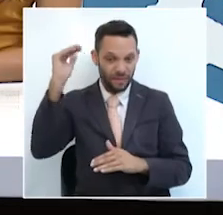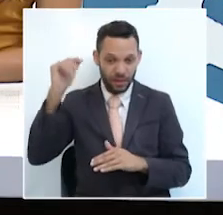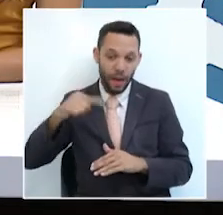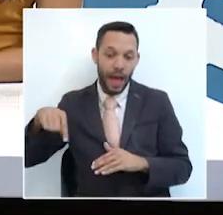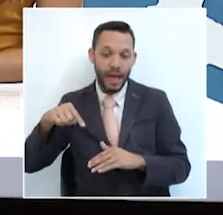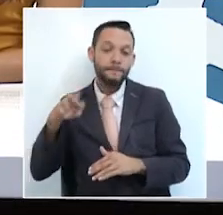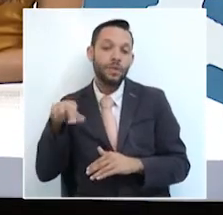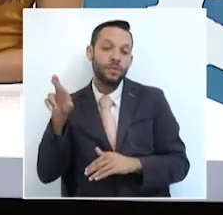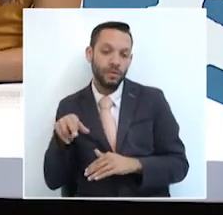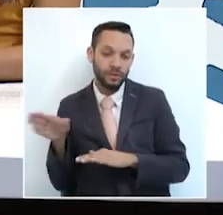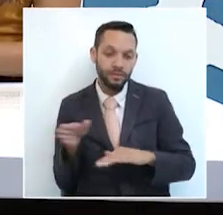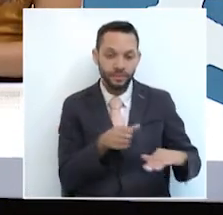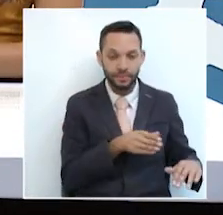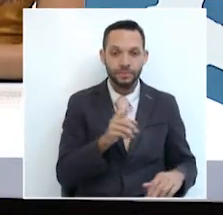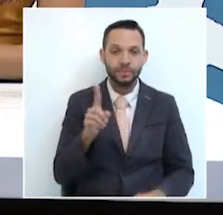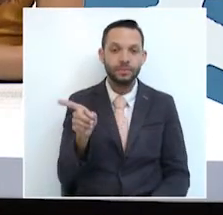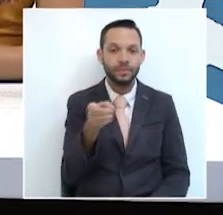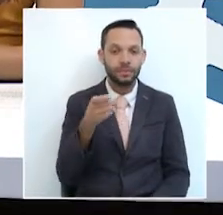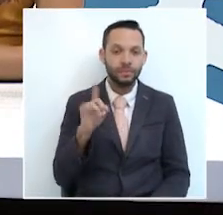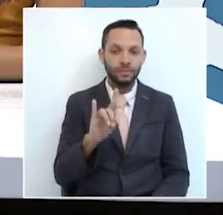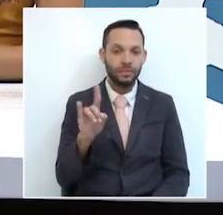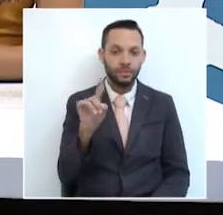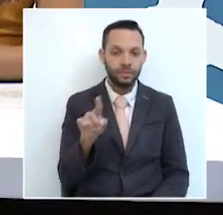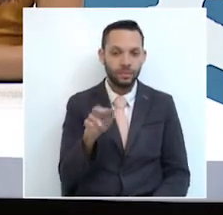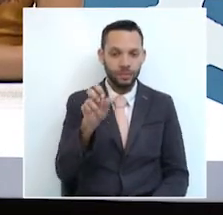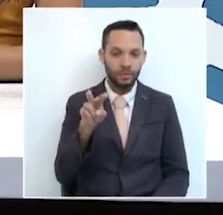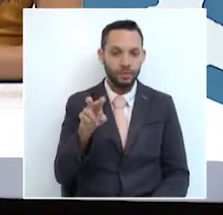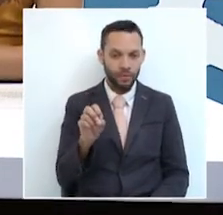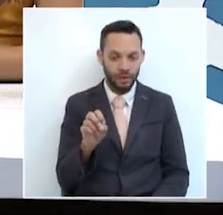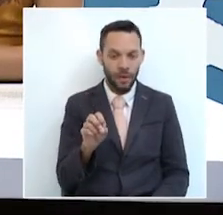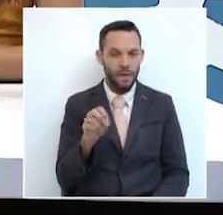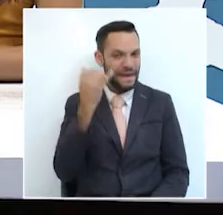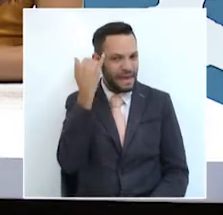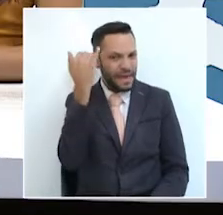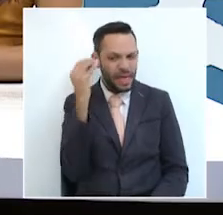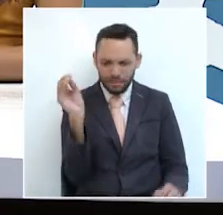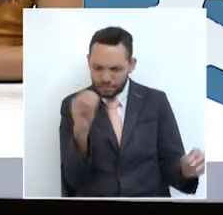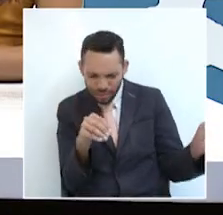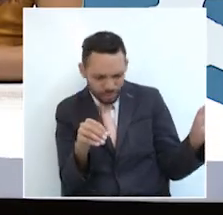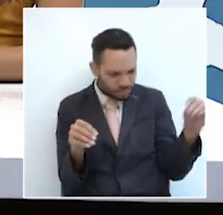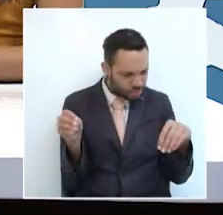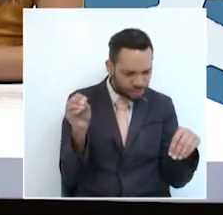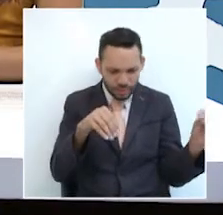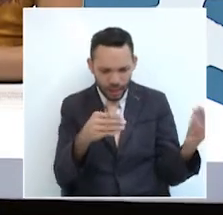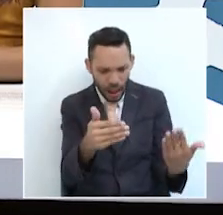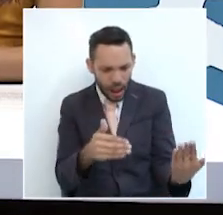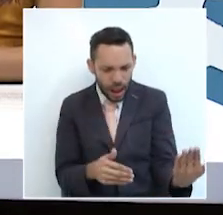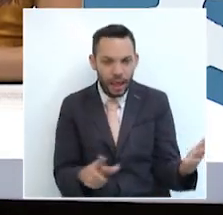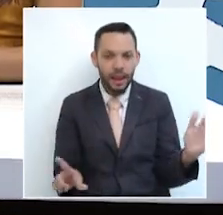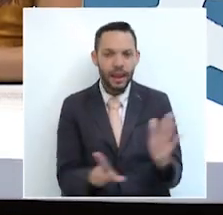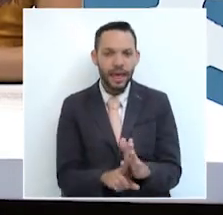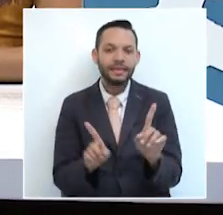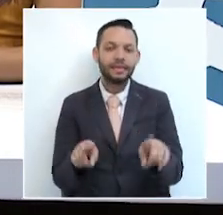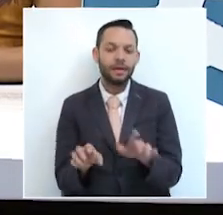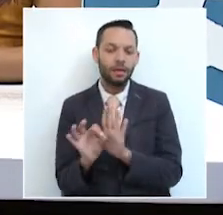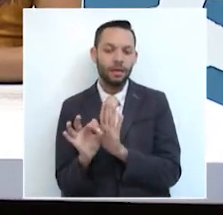Entre tanto, senador Gustavo Bolívar prepara también lo que será un proyecto de ley para que en Colombia se utilice la marihuana con fines